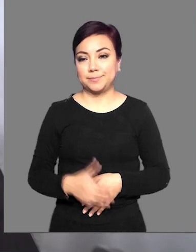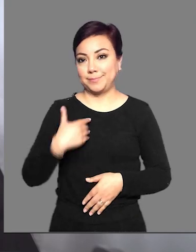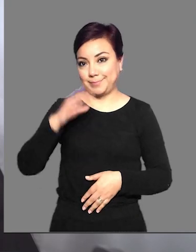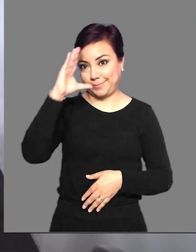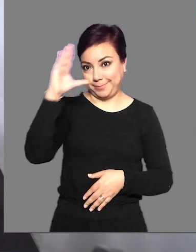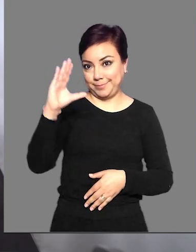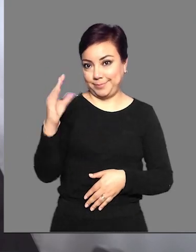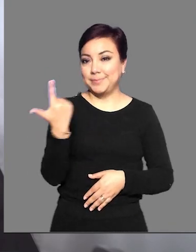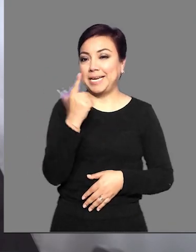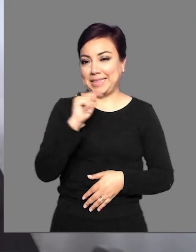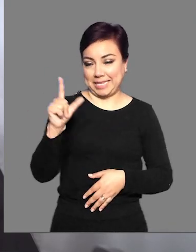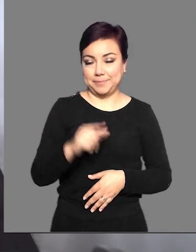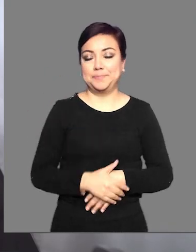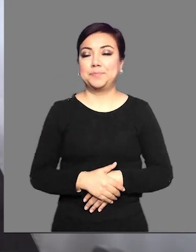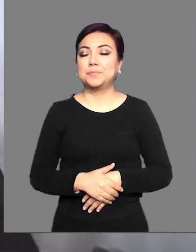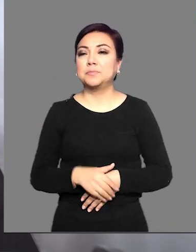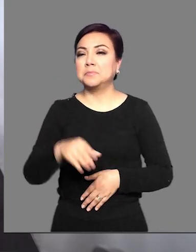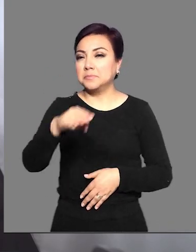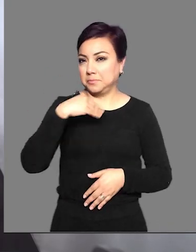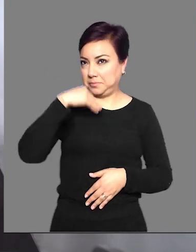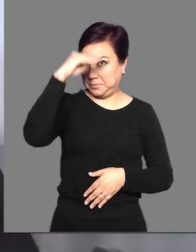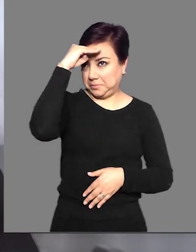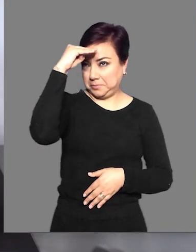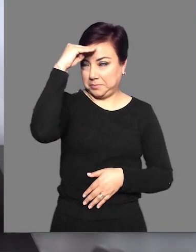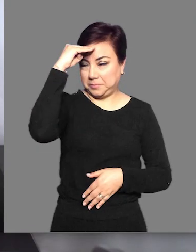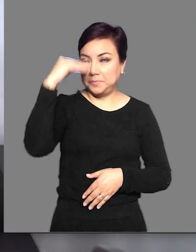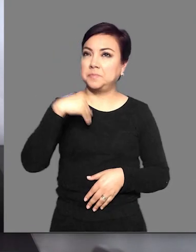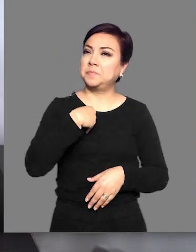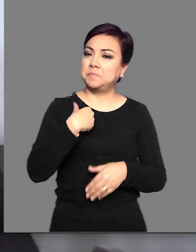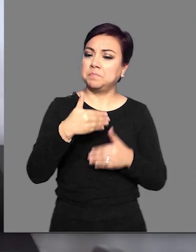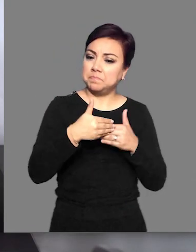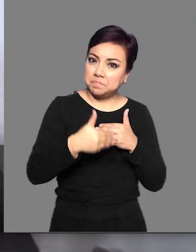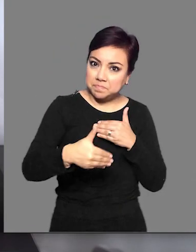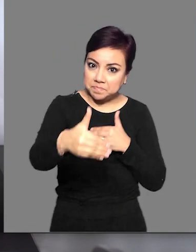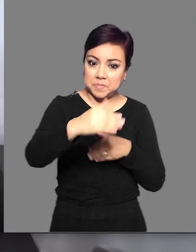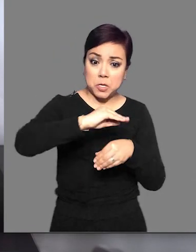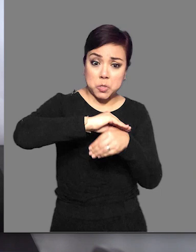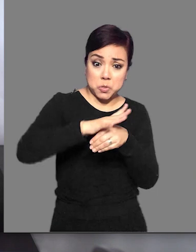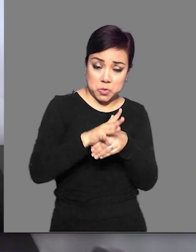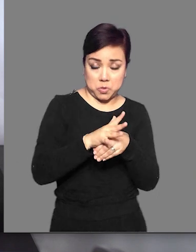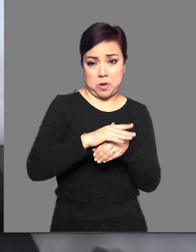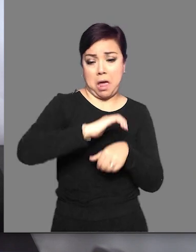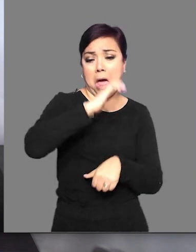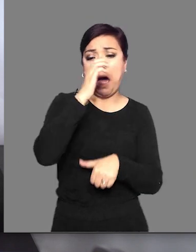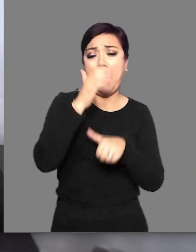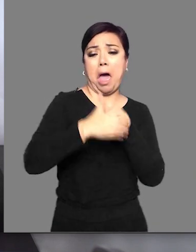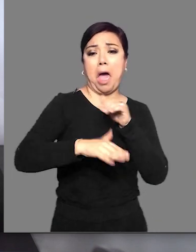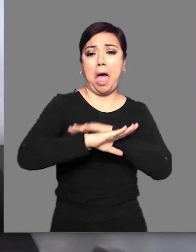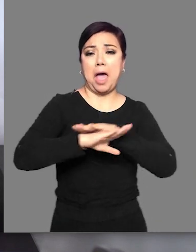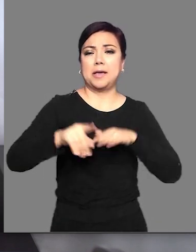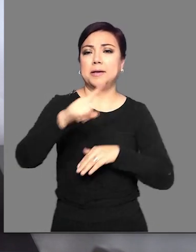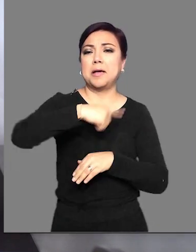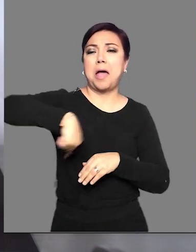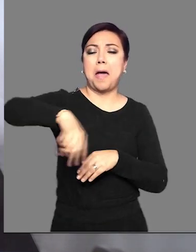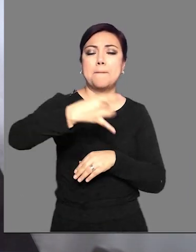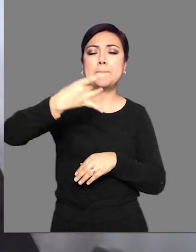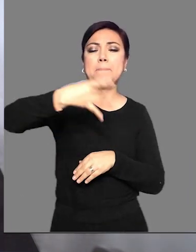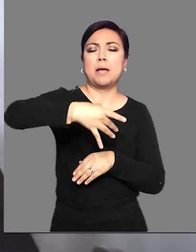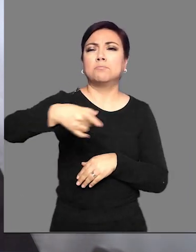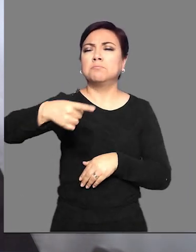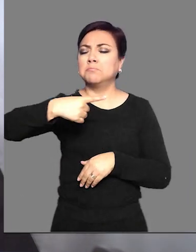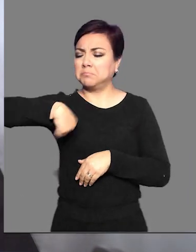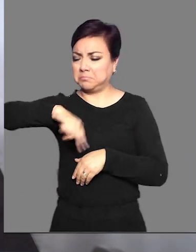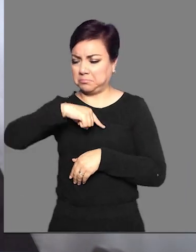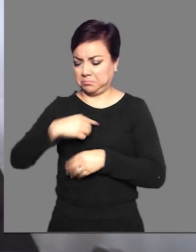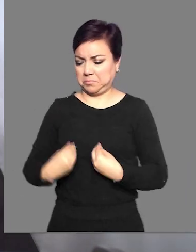Hola, ¿qué tal? ¿Te has preguntado cómo serán las cosas cuando por fin hayamos superado a COVID-19? ¿Seguirás